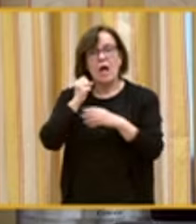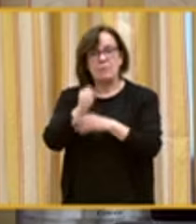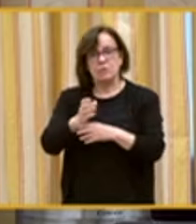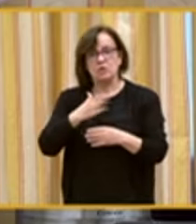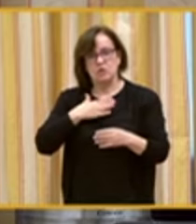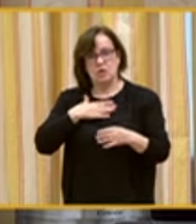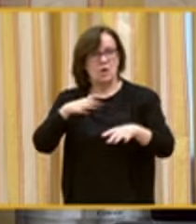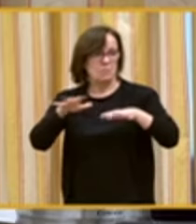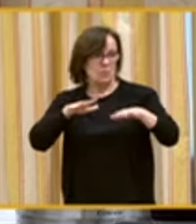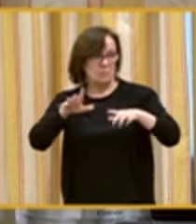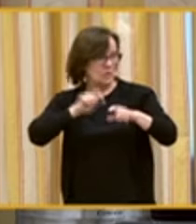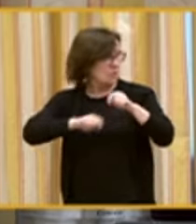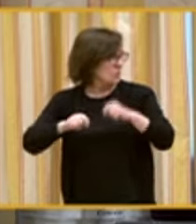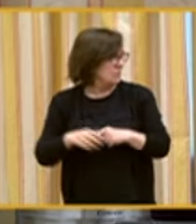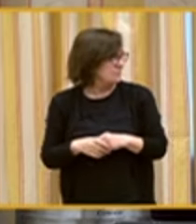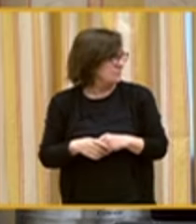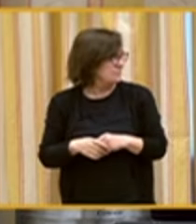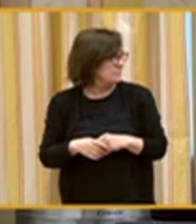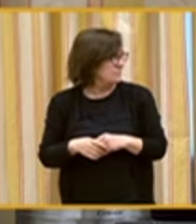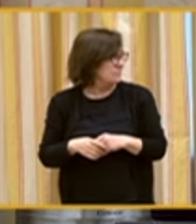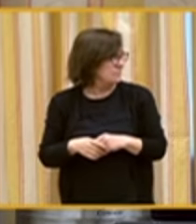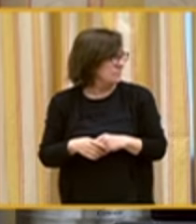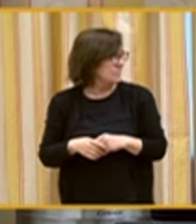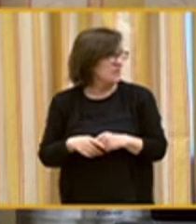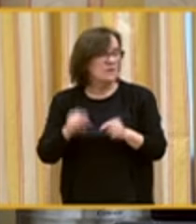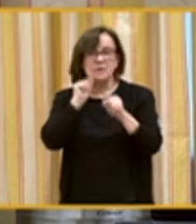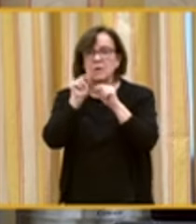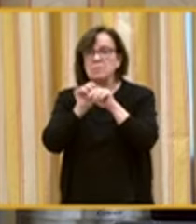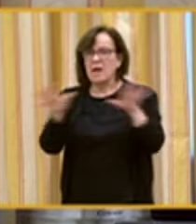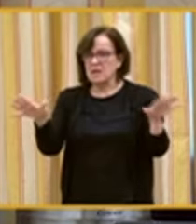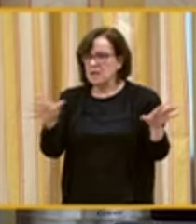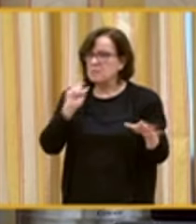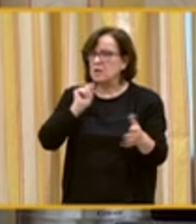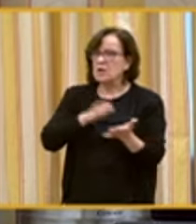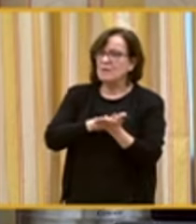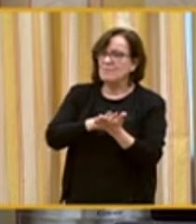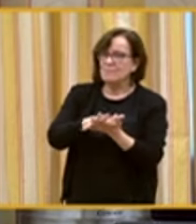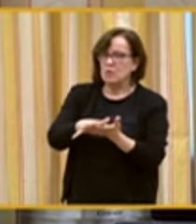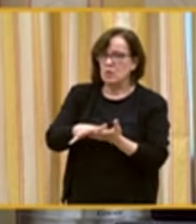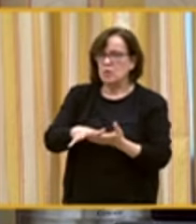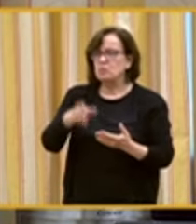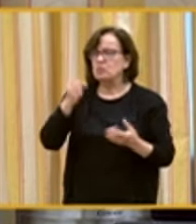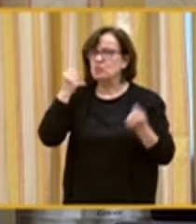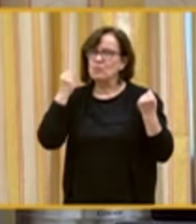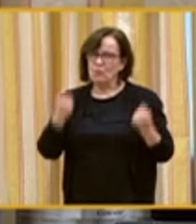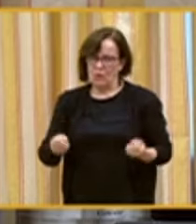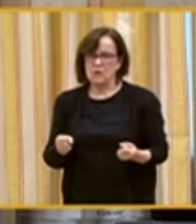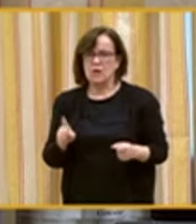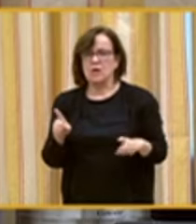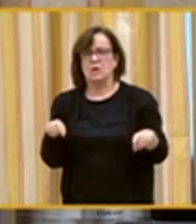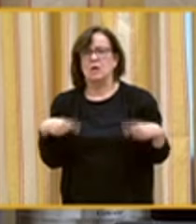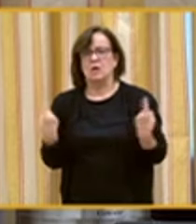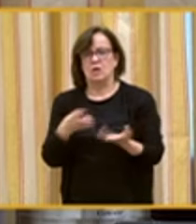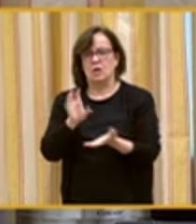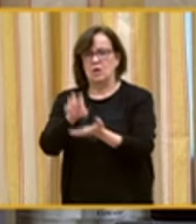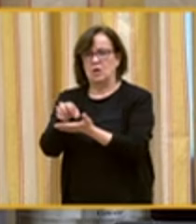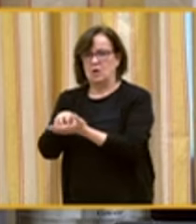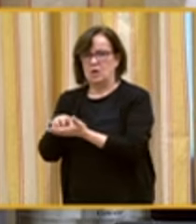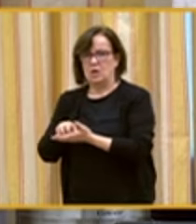de nuestro movimiento asociativo. Como saben, la pandemia incidió de una forma muy fuerte en todos los centros